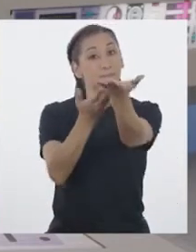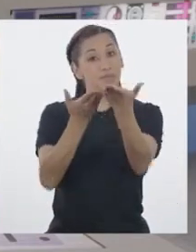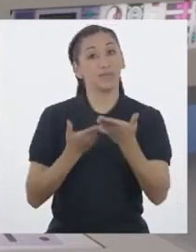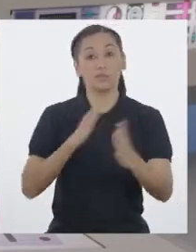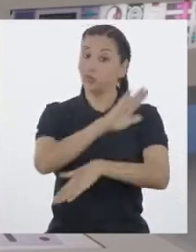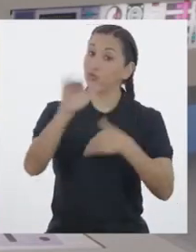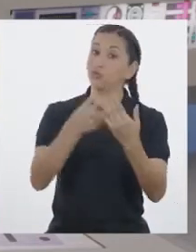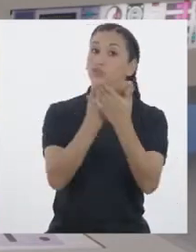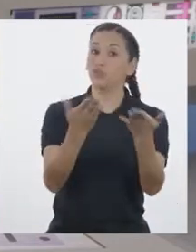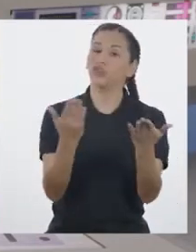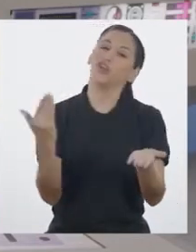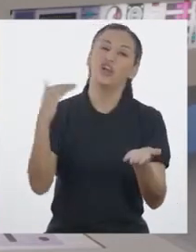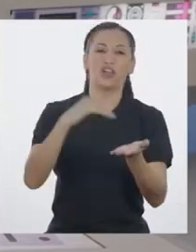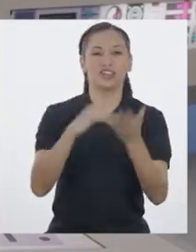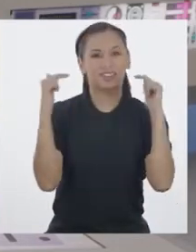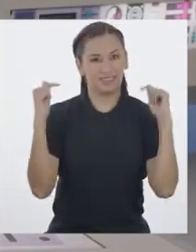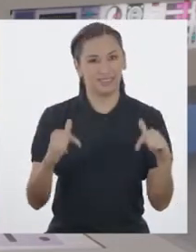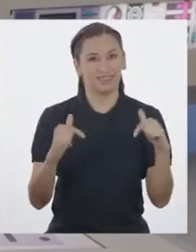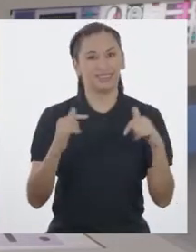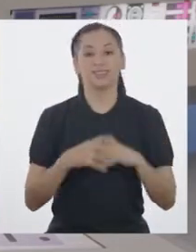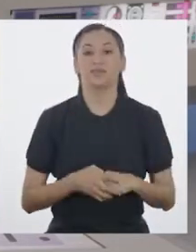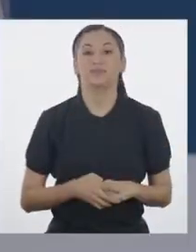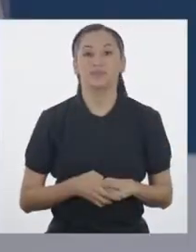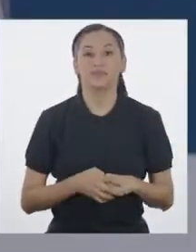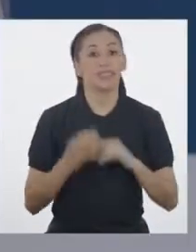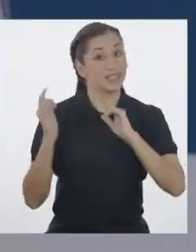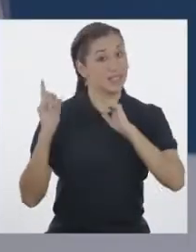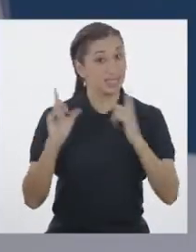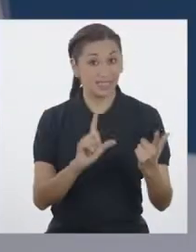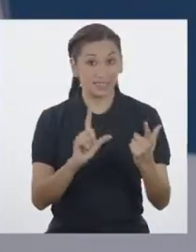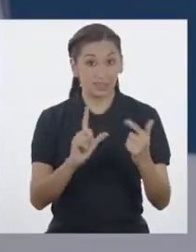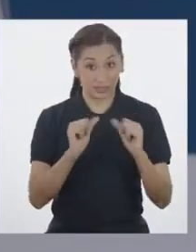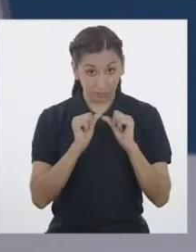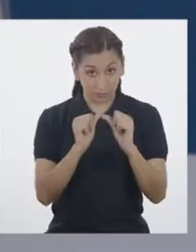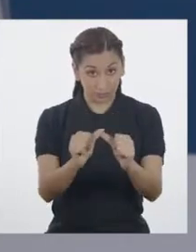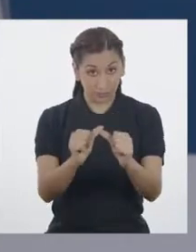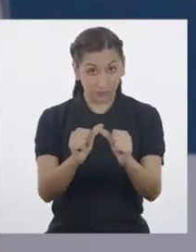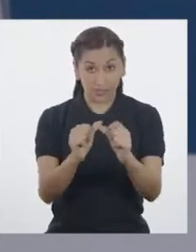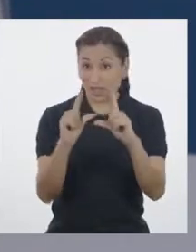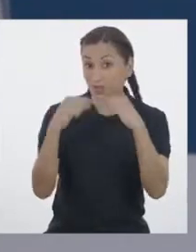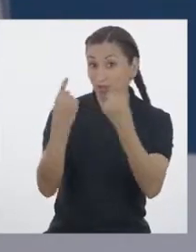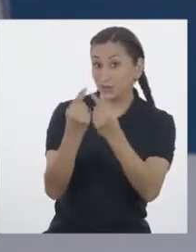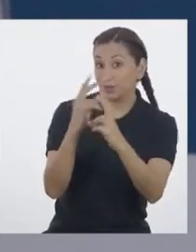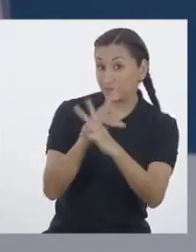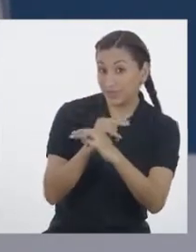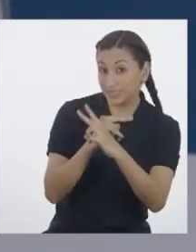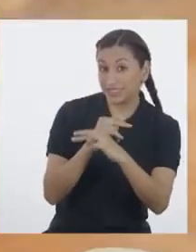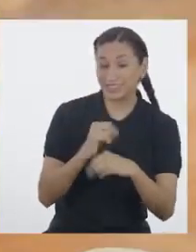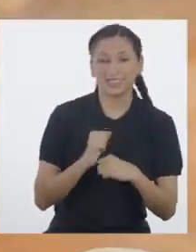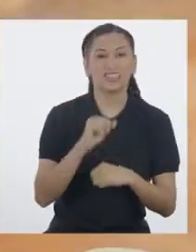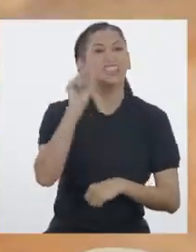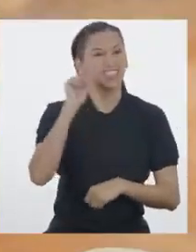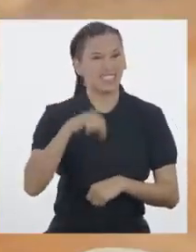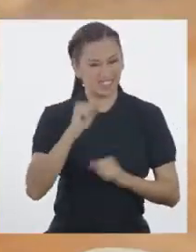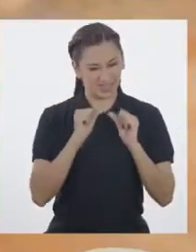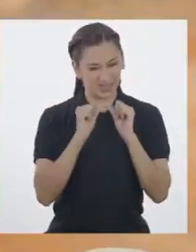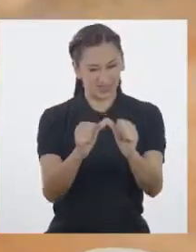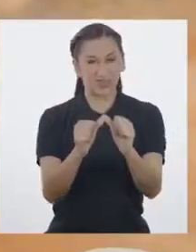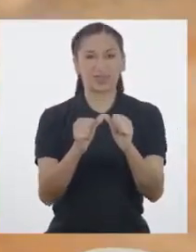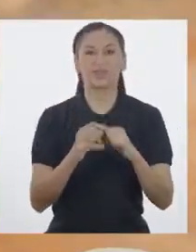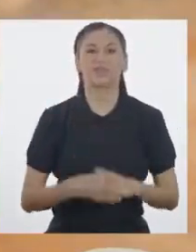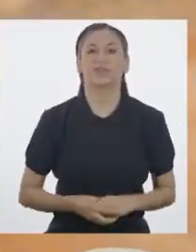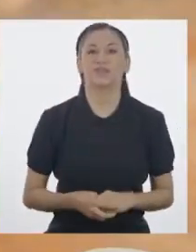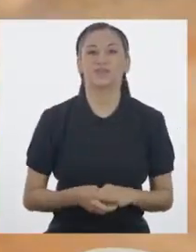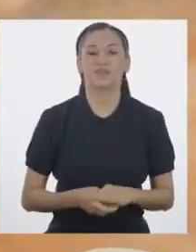¡Bienvenidas y bienvenidos de vuelta! ¿Listos para continuar, Equipo Vizcacha? ¡Sigamos!